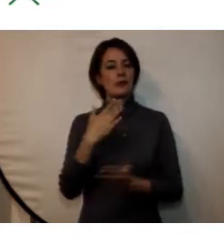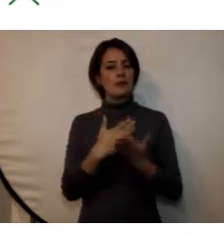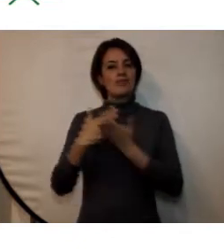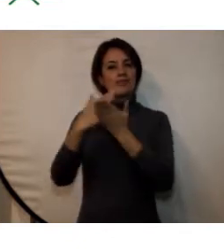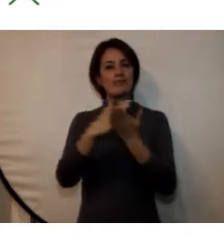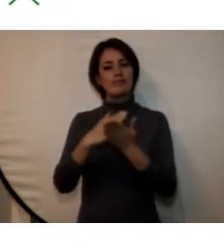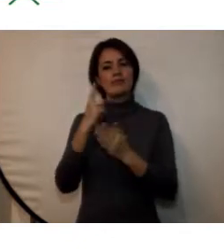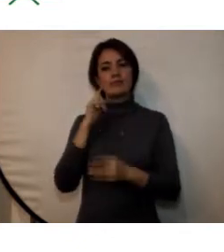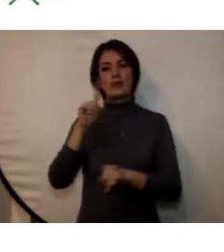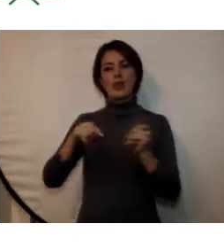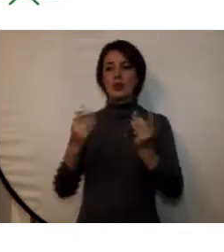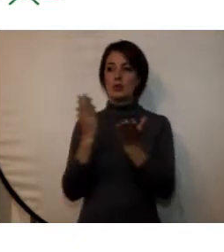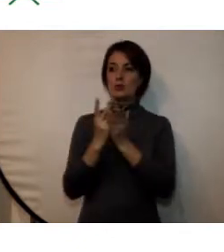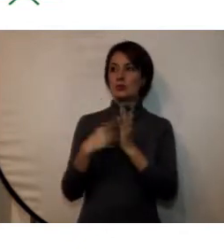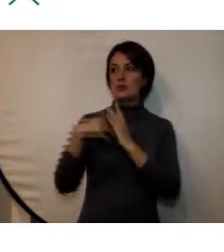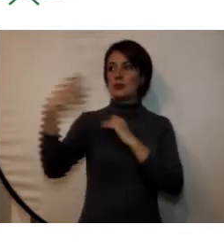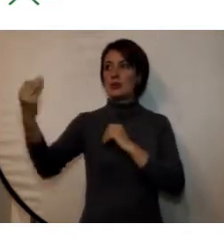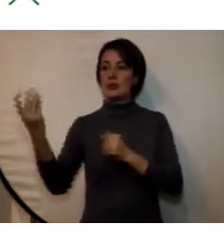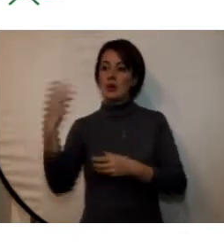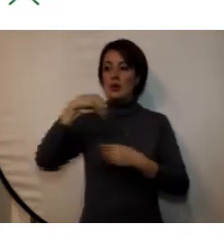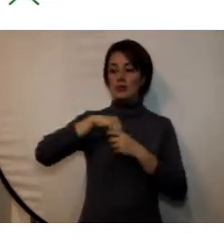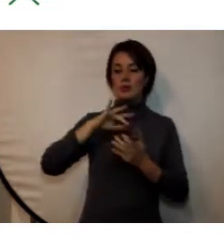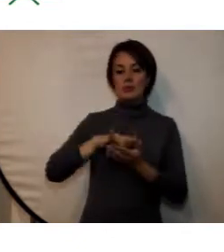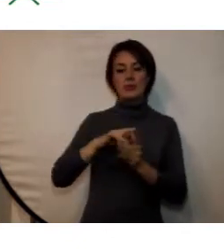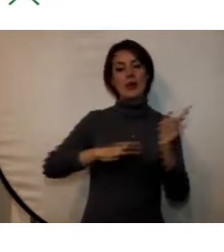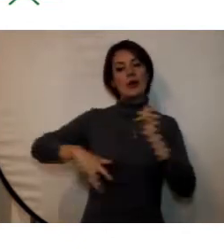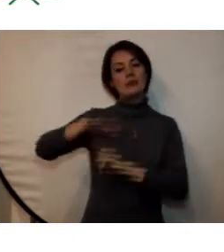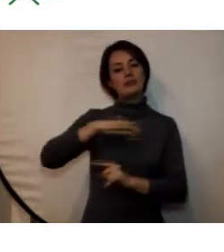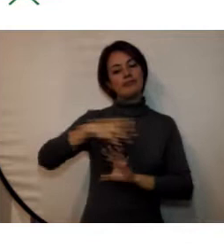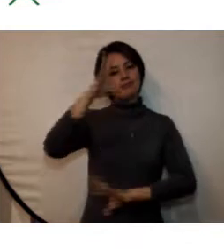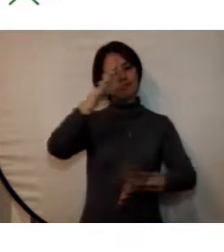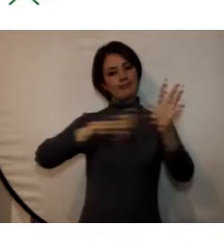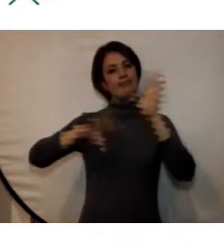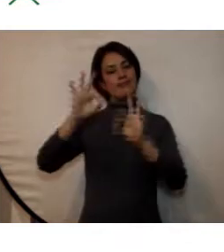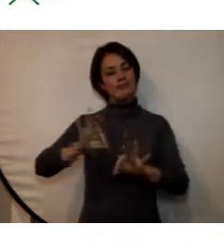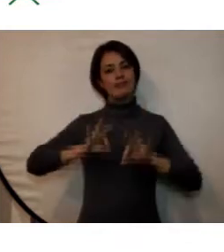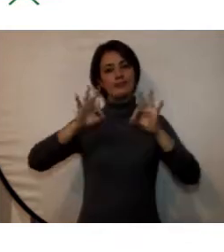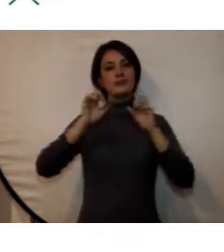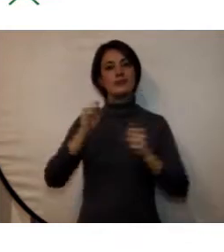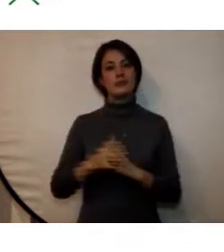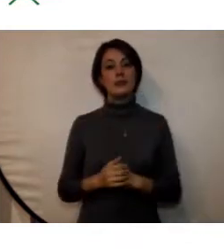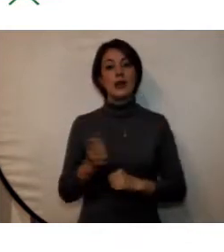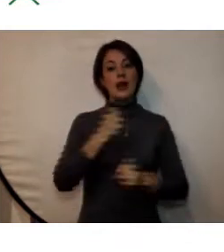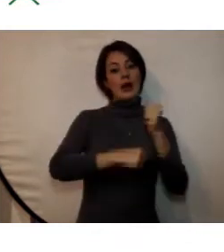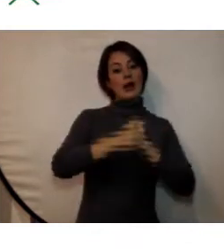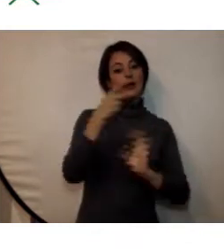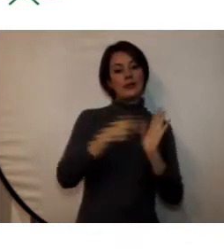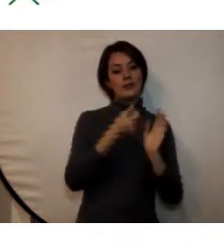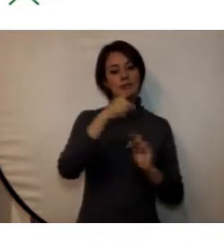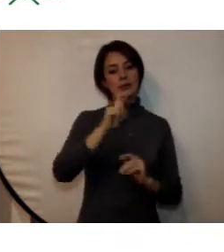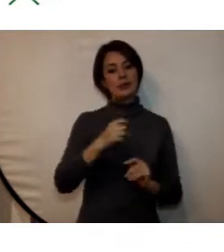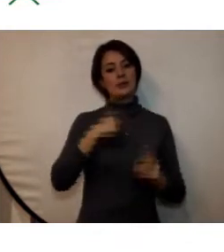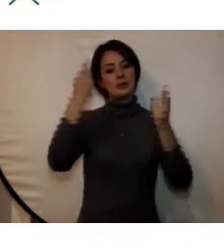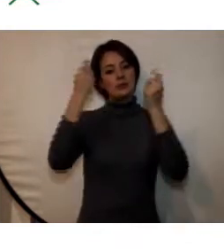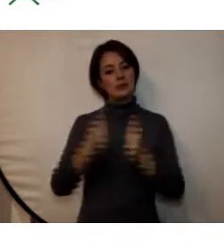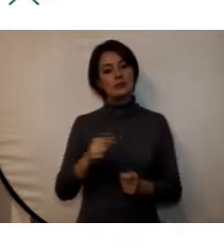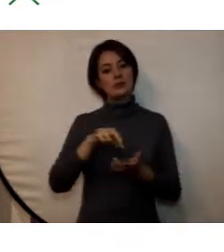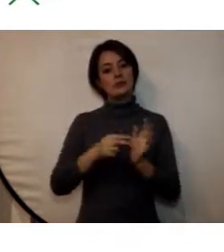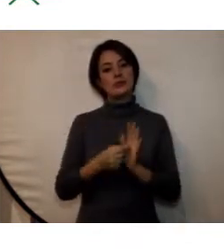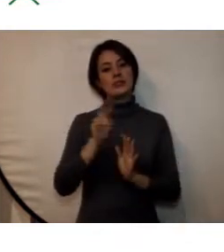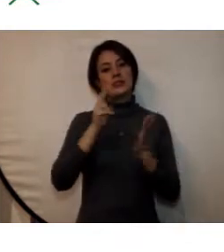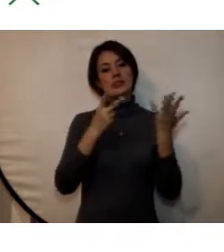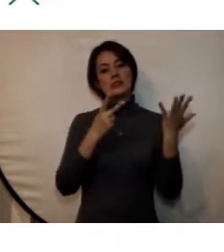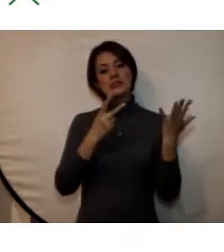presenciales y a distancia que permiten un entorno apropiado para la comprensión y el aprendizaje para el año 2016 se contó con un acumulado de 7